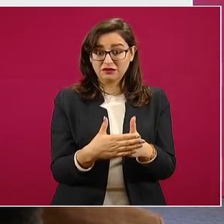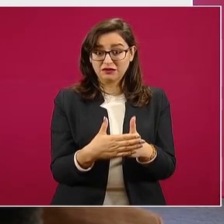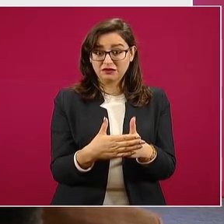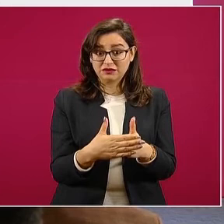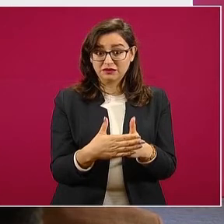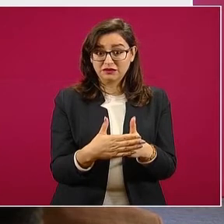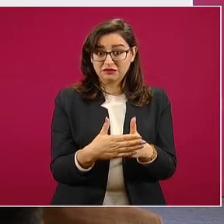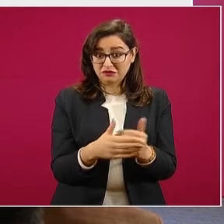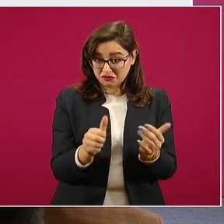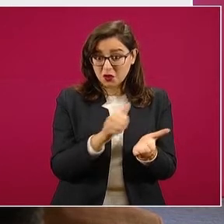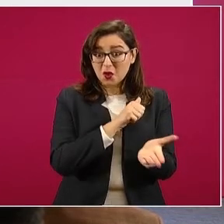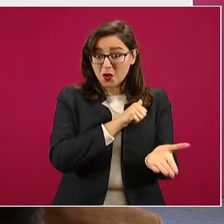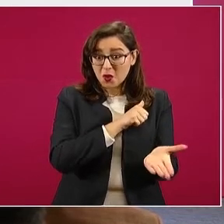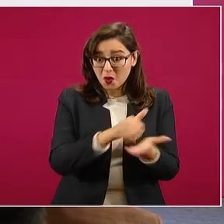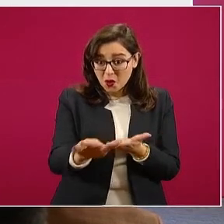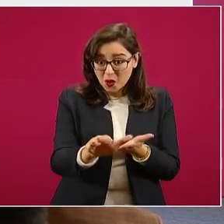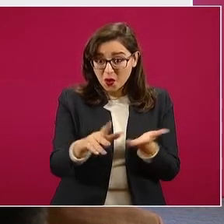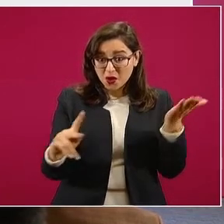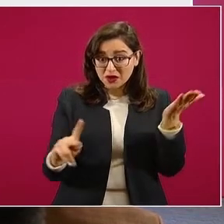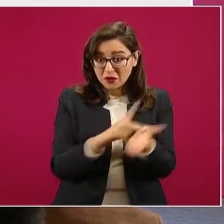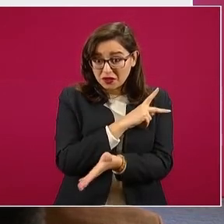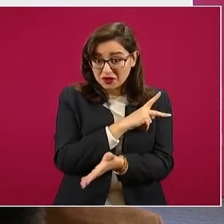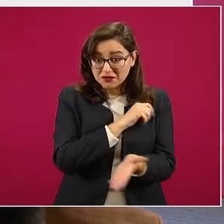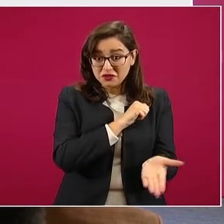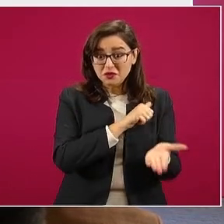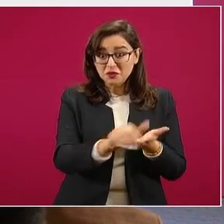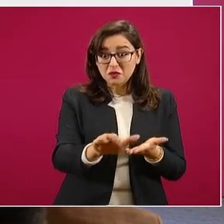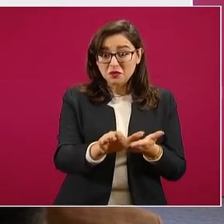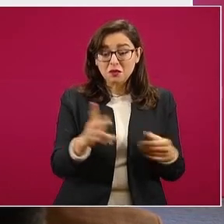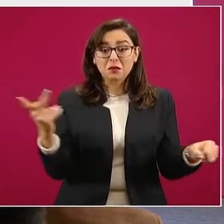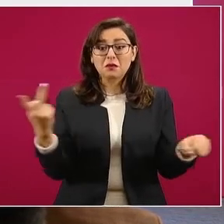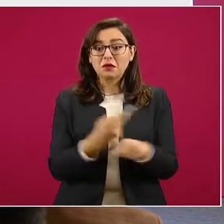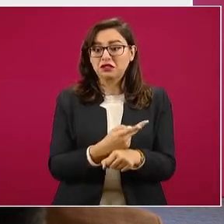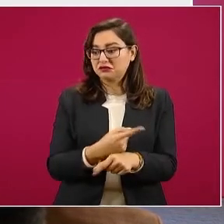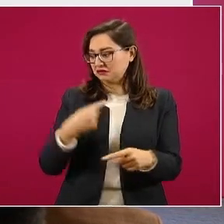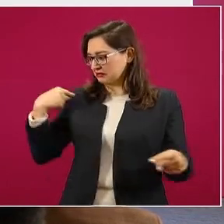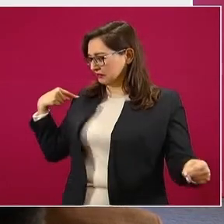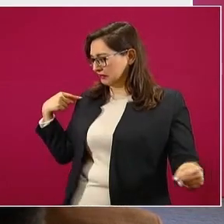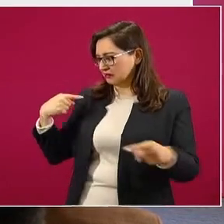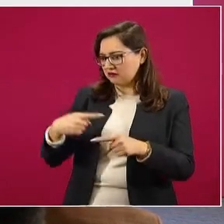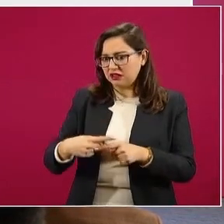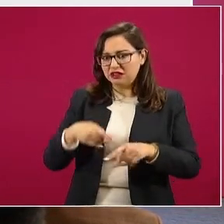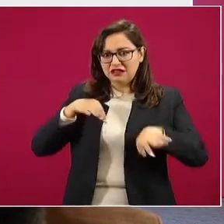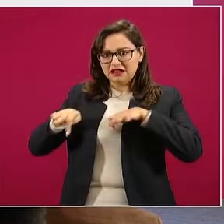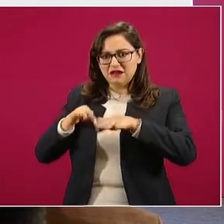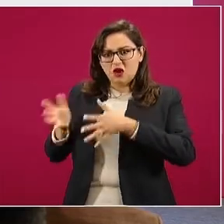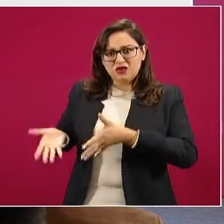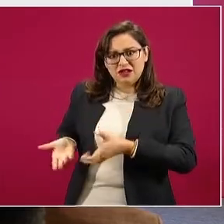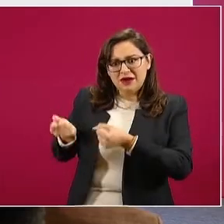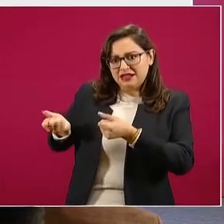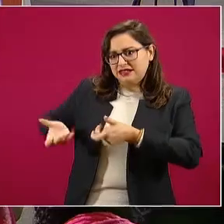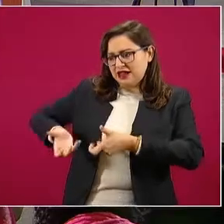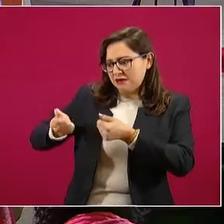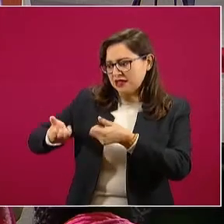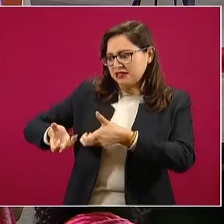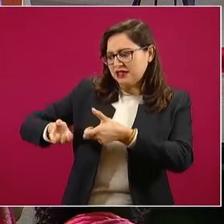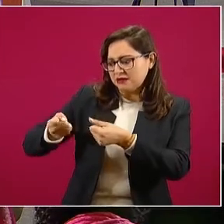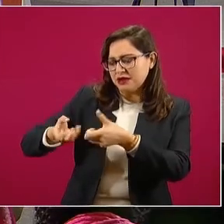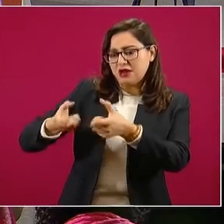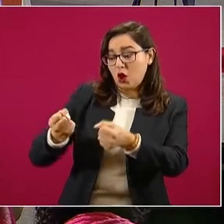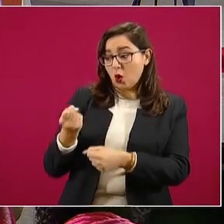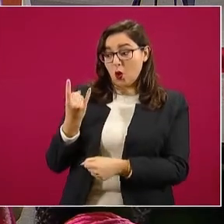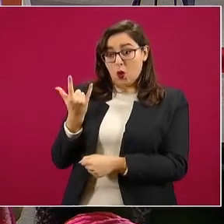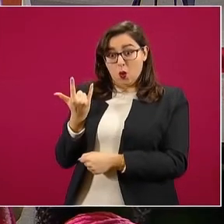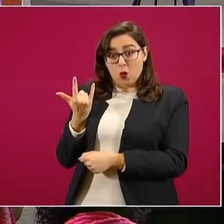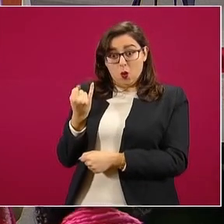se mantiene esto, quiere decir que todo lo que avanzamos de junio